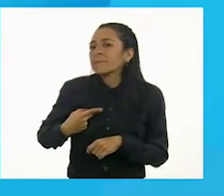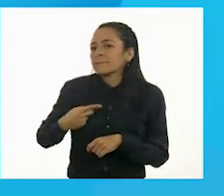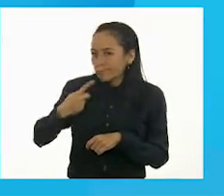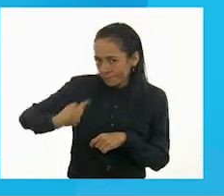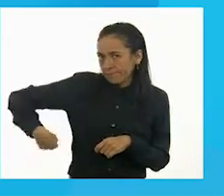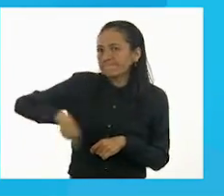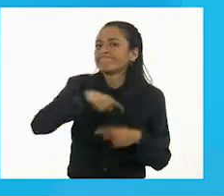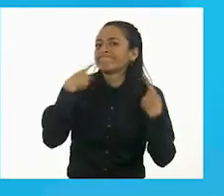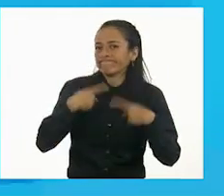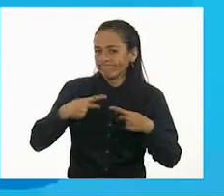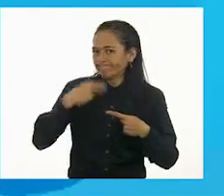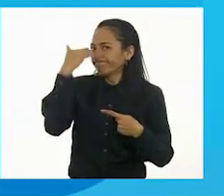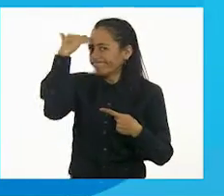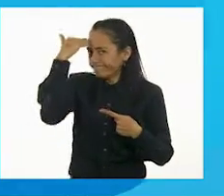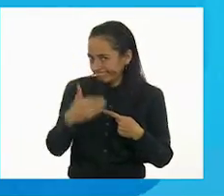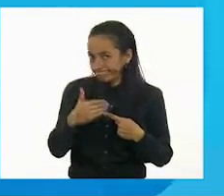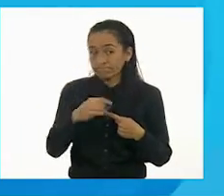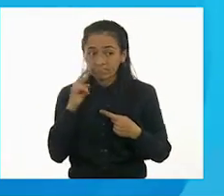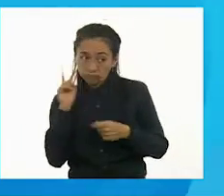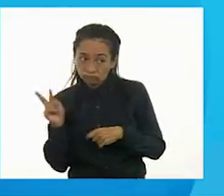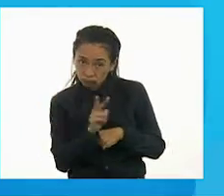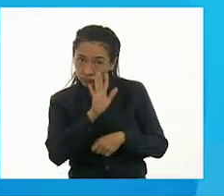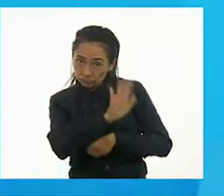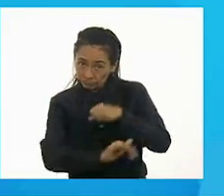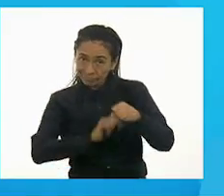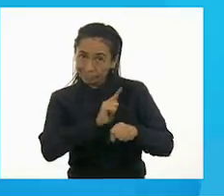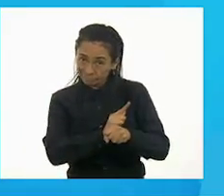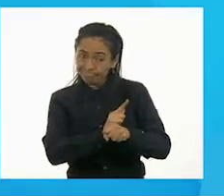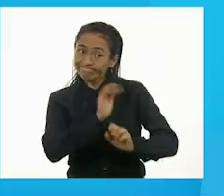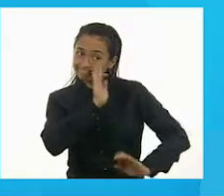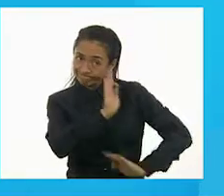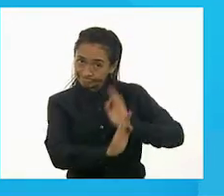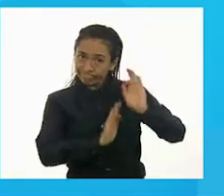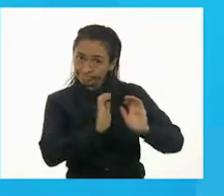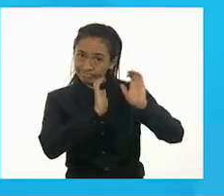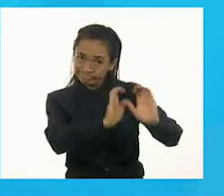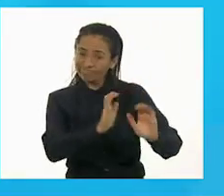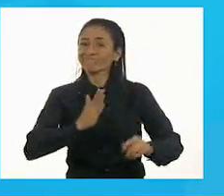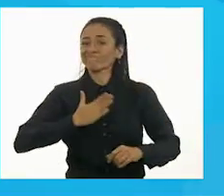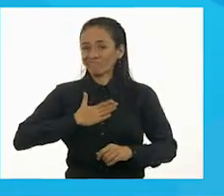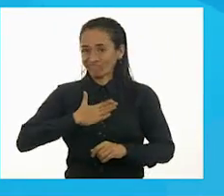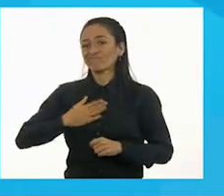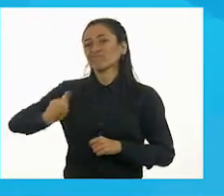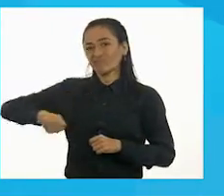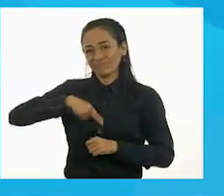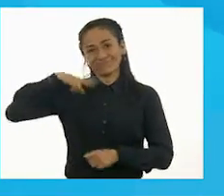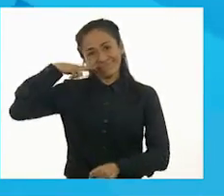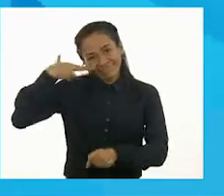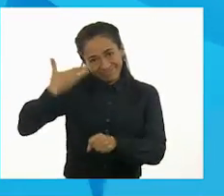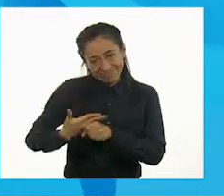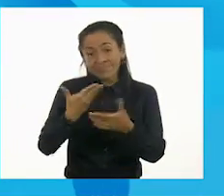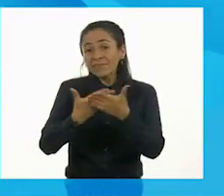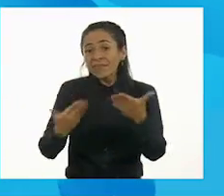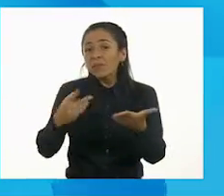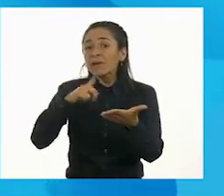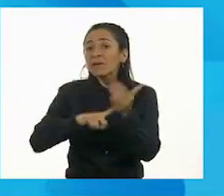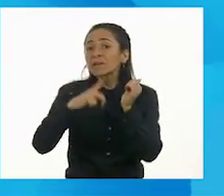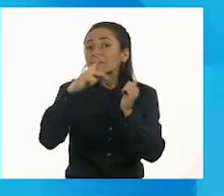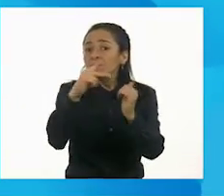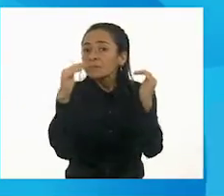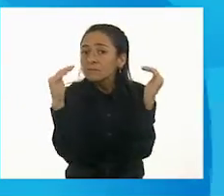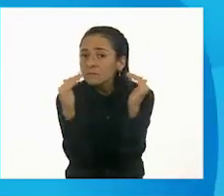responsables del cuidado de los animales. Ustedes en casa, también piensen cómo cuidan a los animales que están cerca.